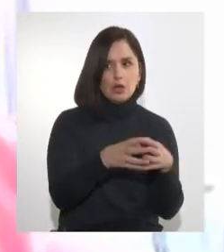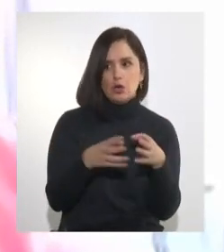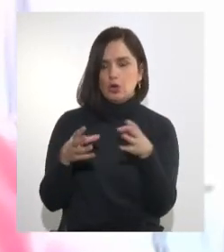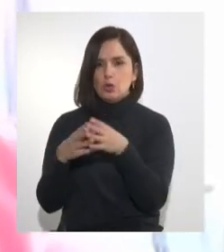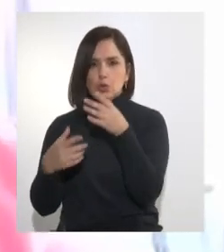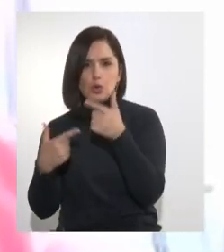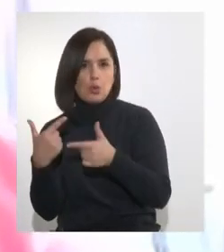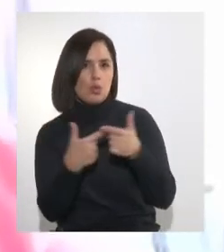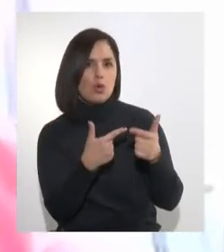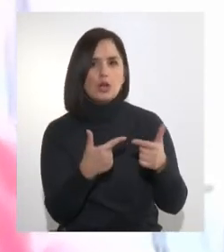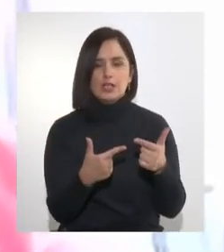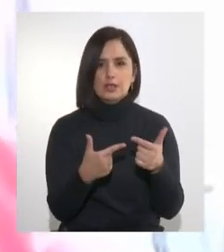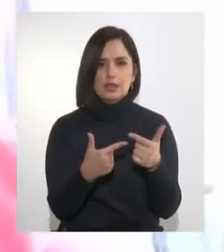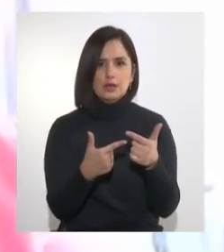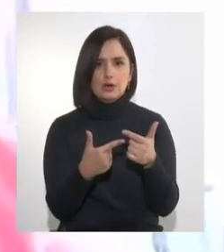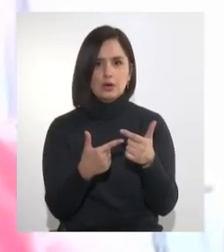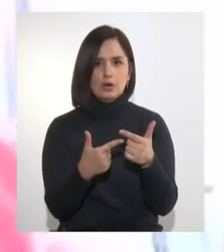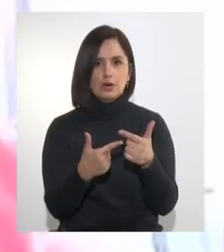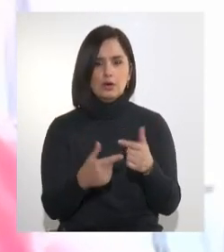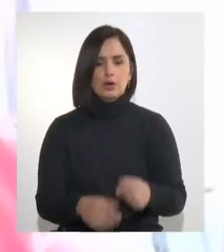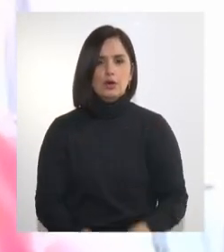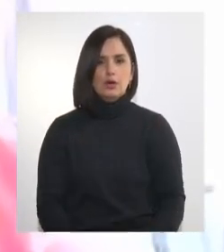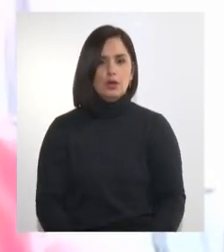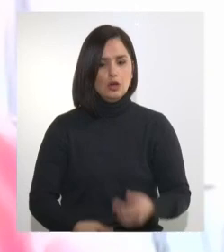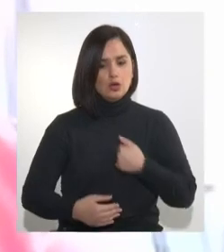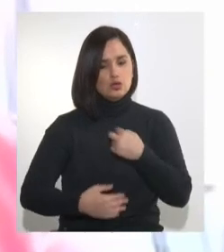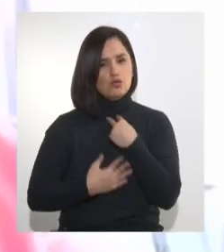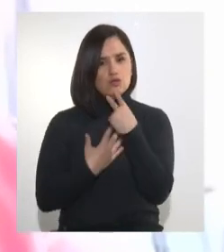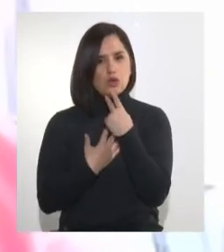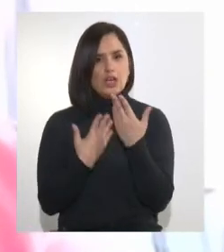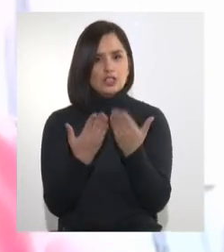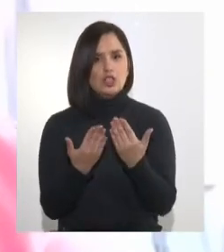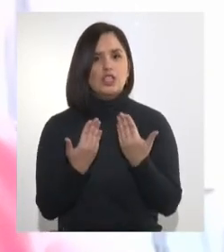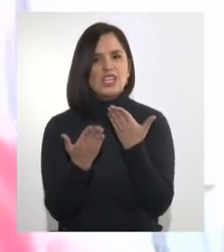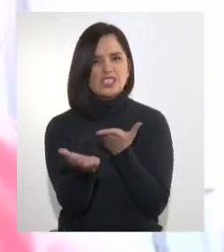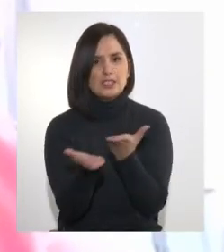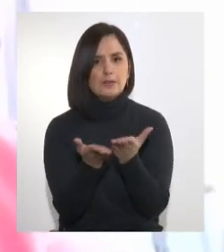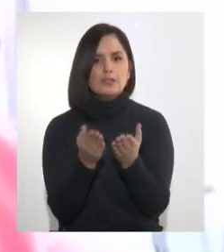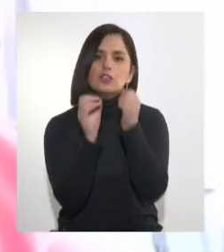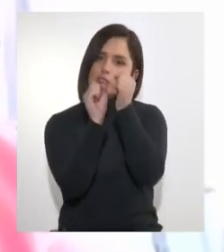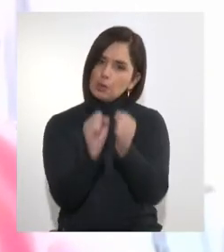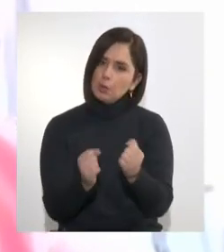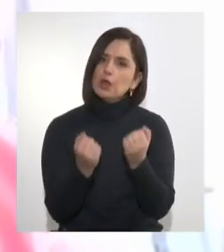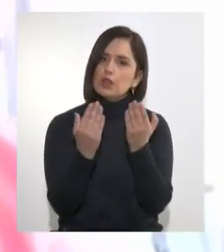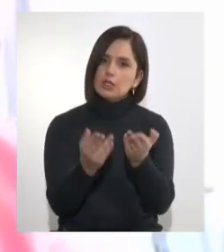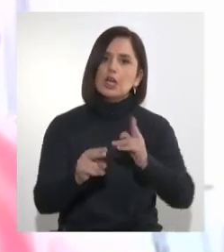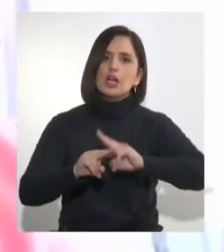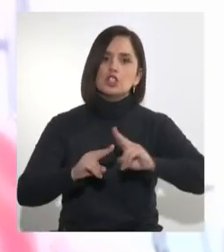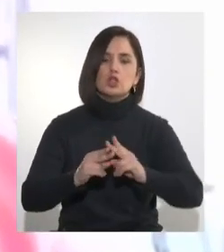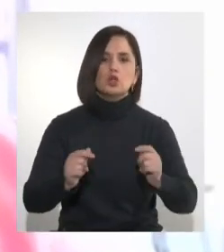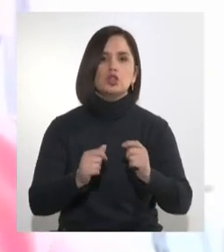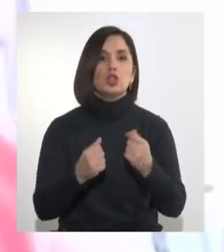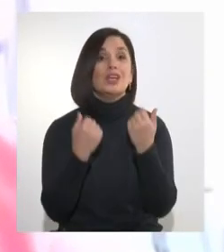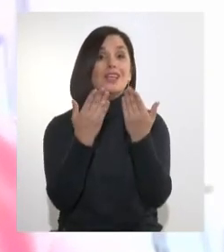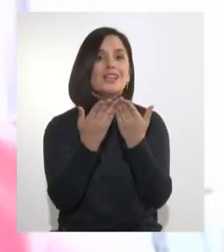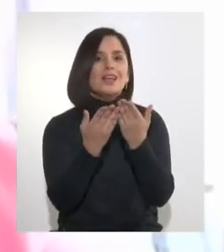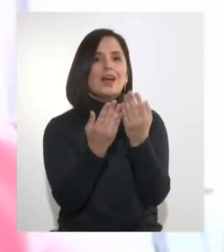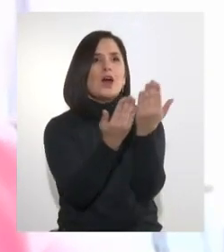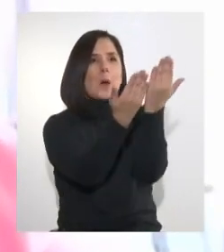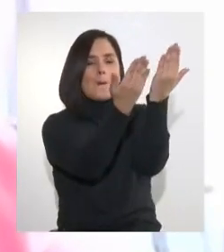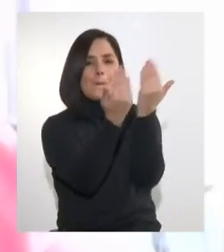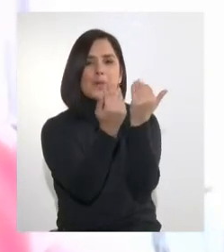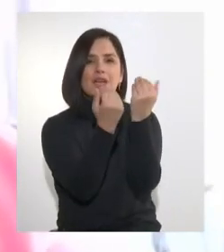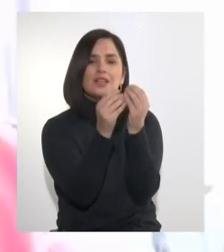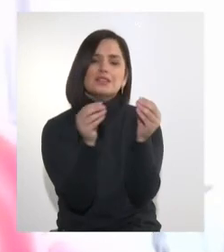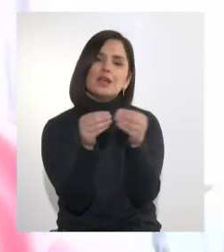reservas, tras su genuina votación de servicio, es posible seguir dando soluciones y luz de esperanza a muchos chilenos y